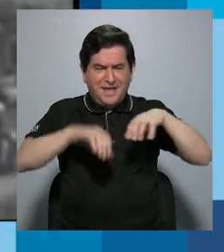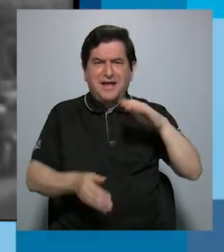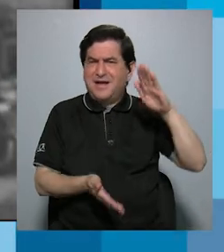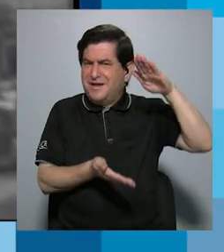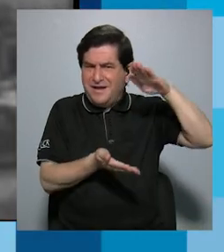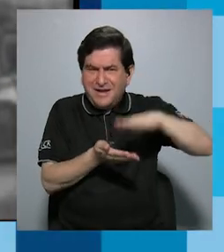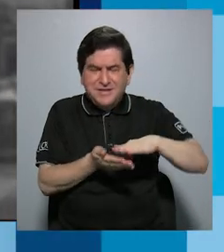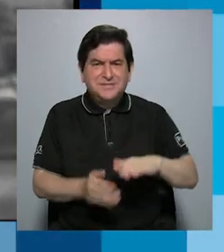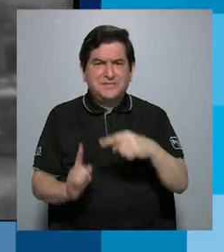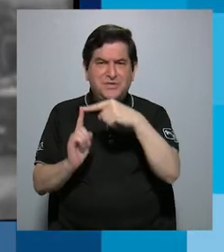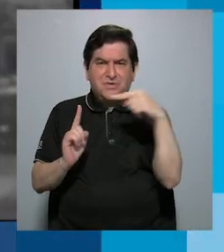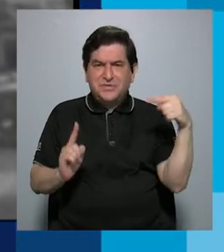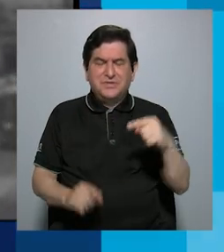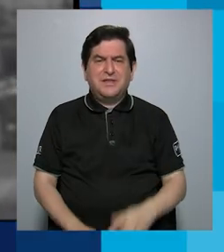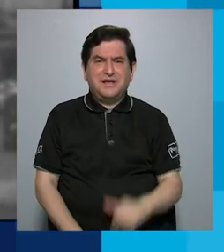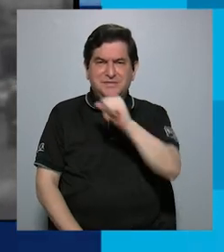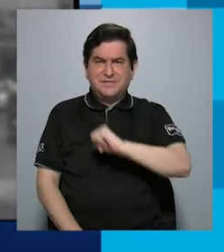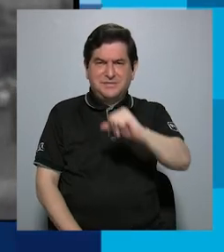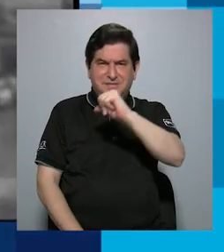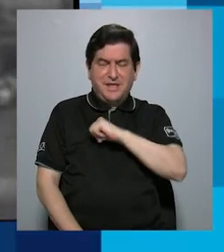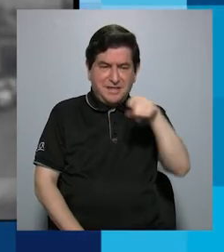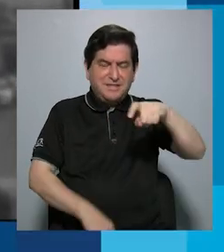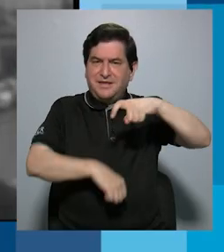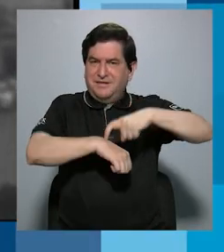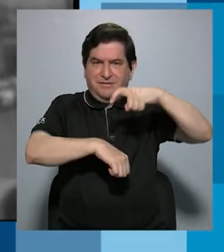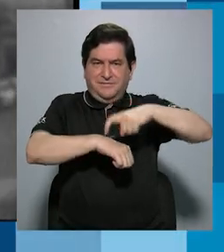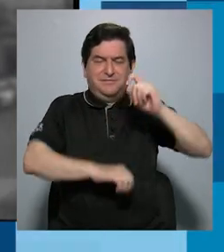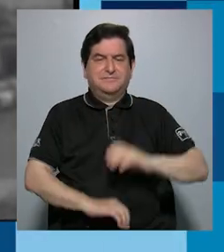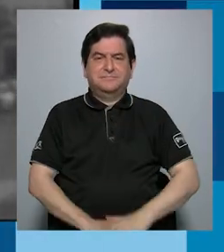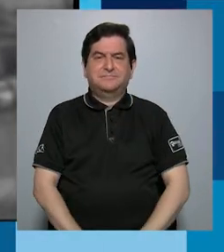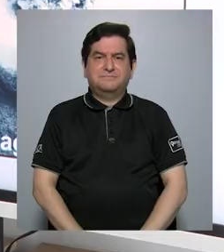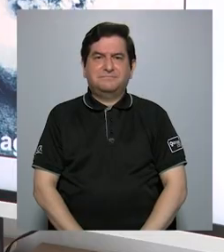mitigación por parte de las autoridades del momento.